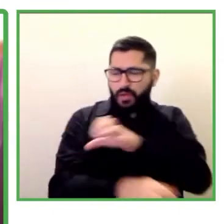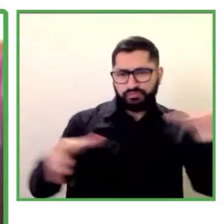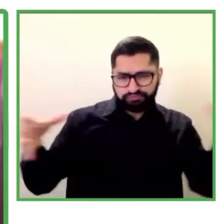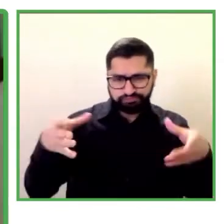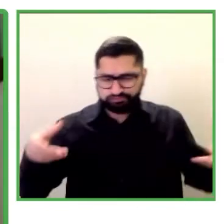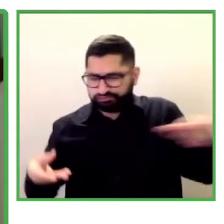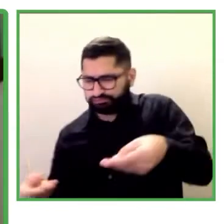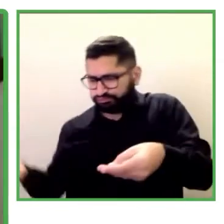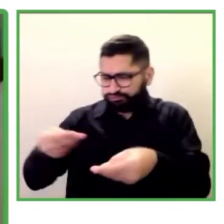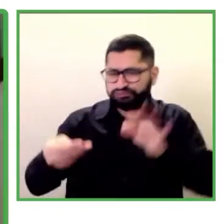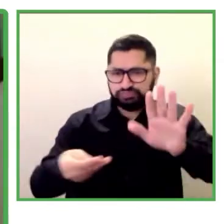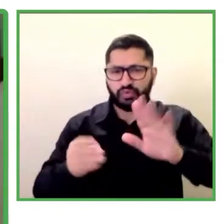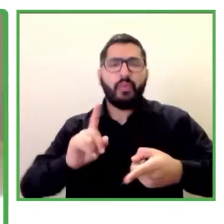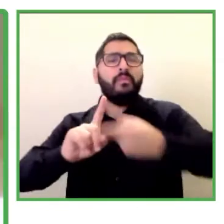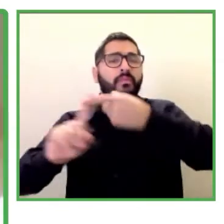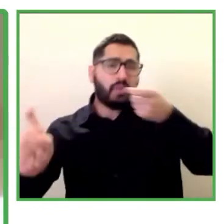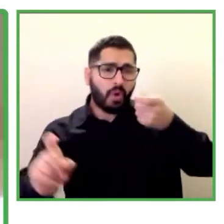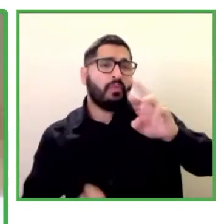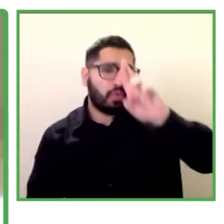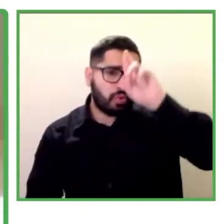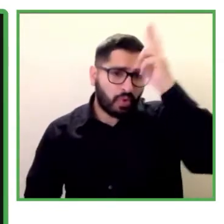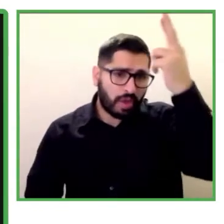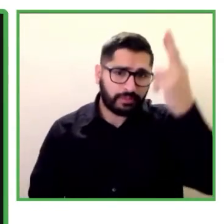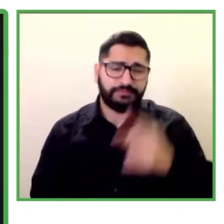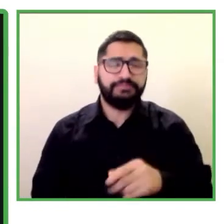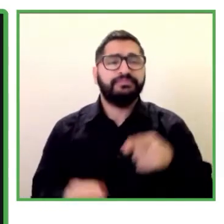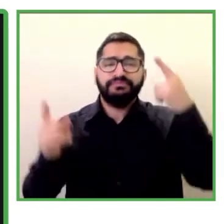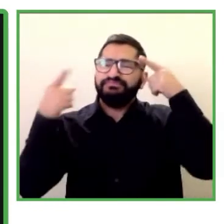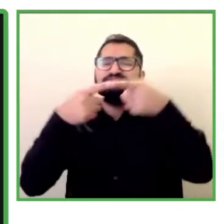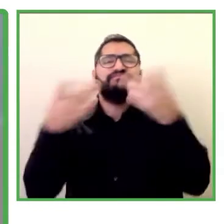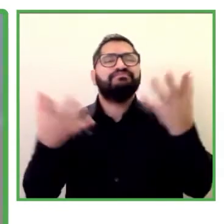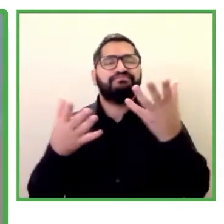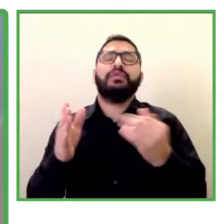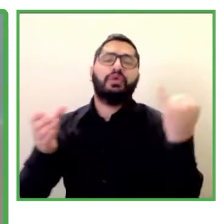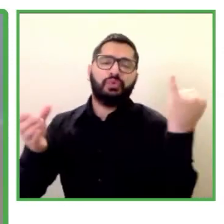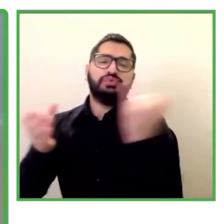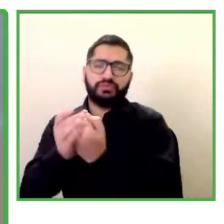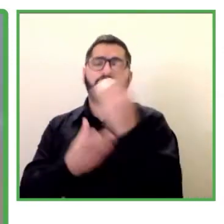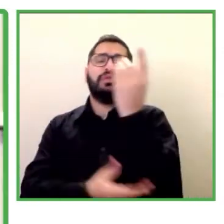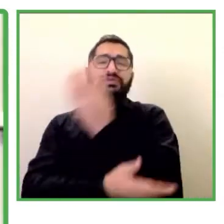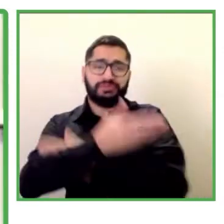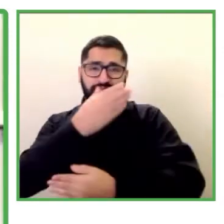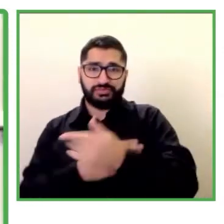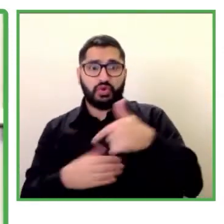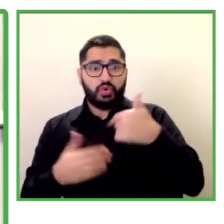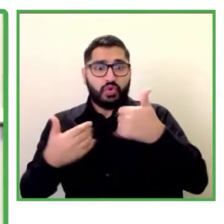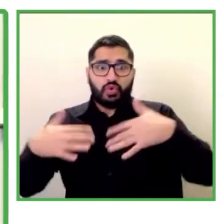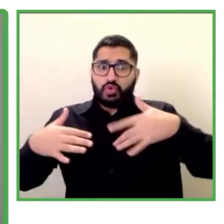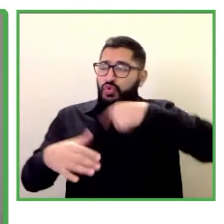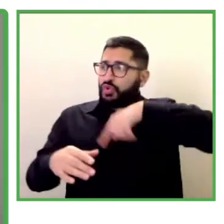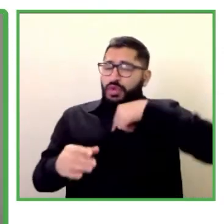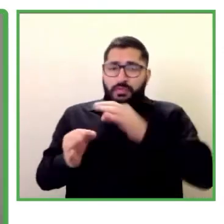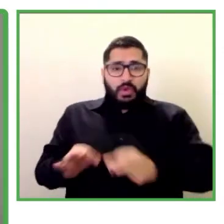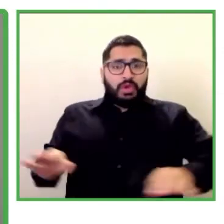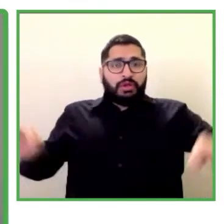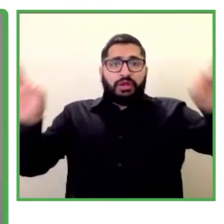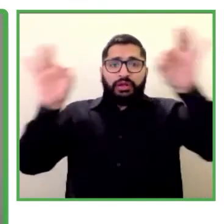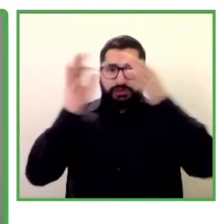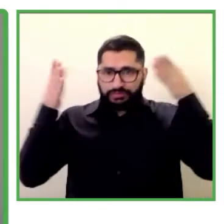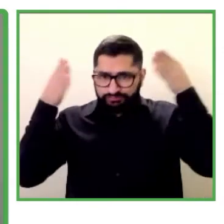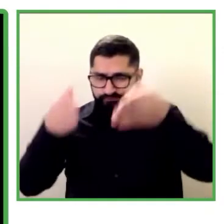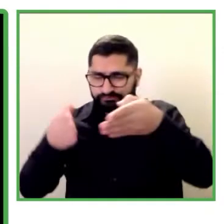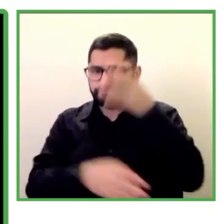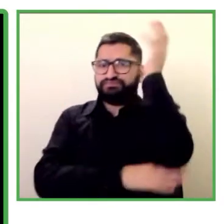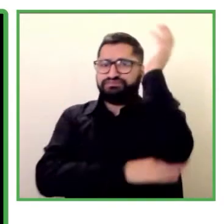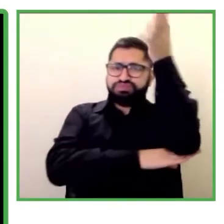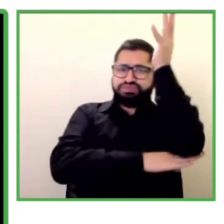En un hecho sin precedentes en nuestro país, pusimos en agenda un congreso de dos días con 33 speakers de talla mundial